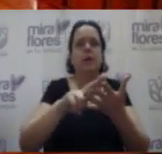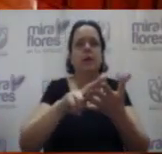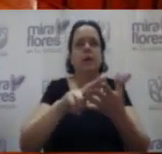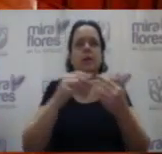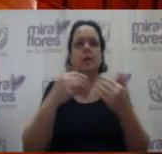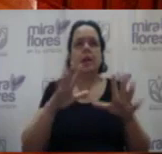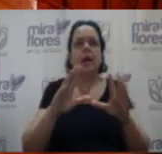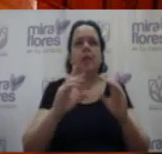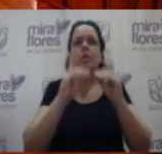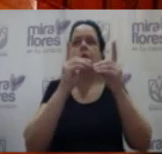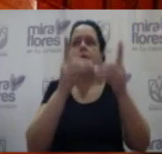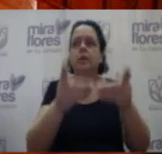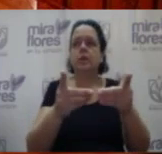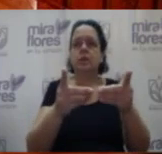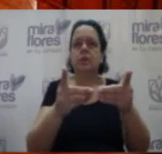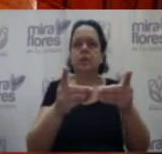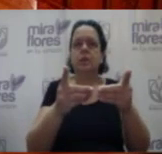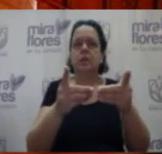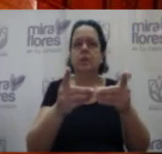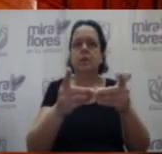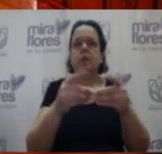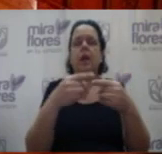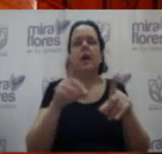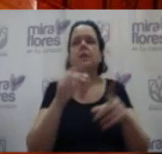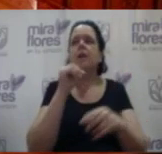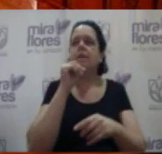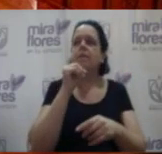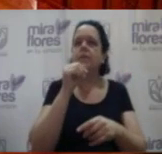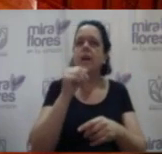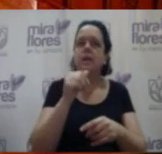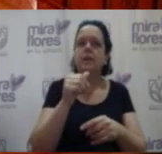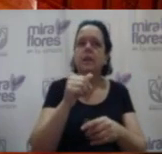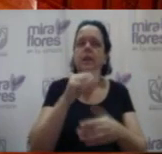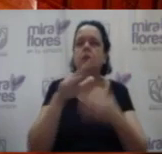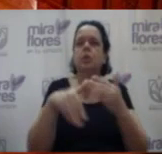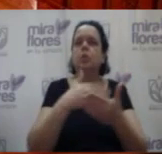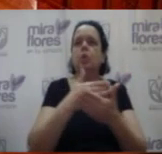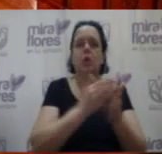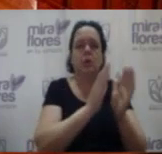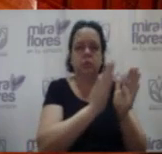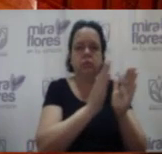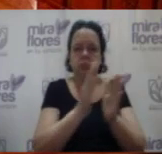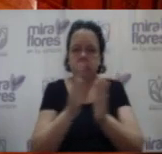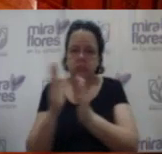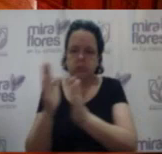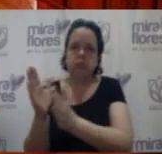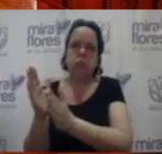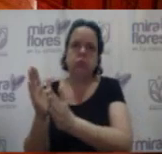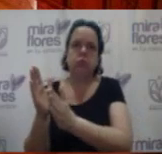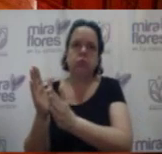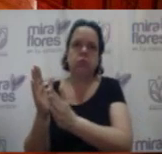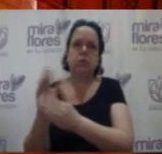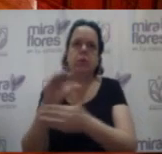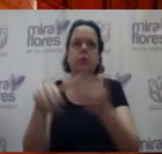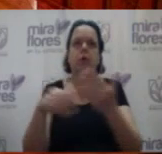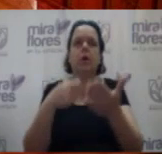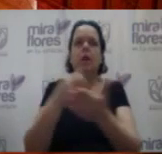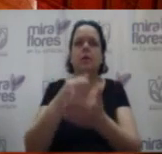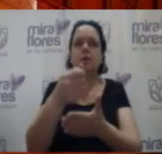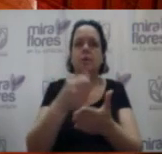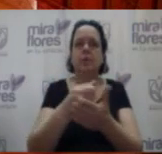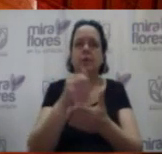la donación. Esto va a ser todavía materia de todos los procesos que tienen que seguir para hacer todas las compras.